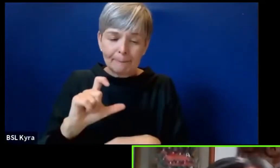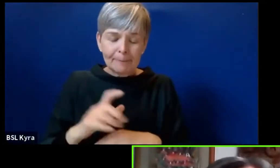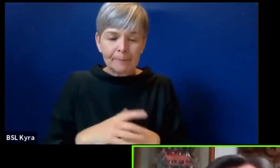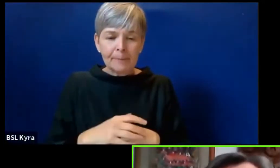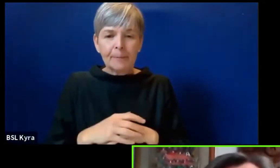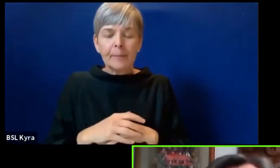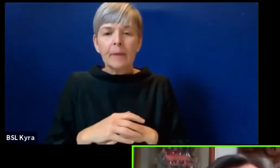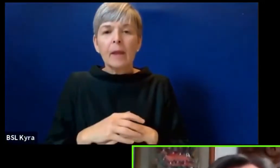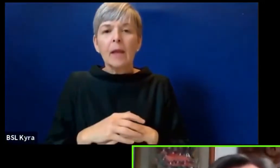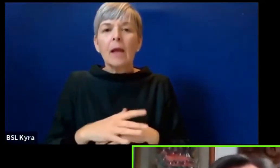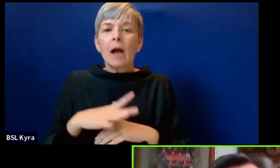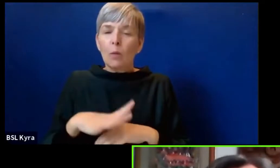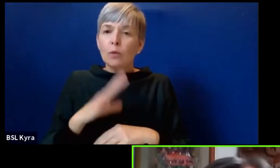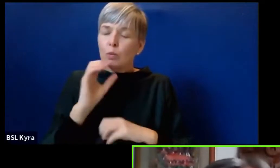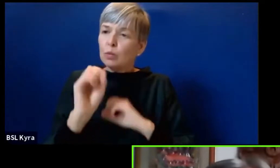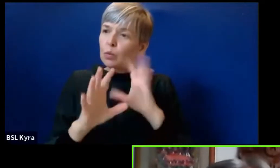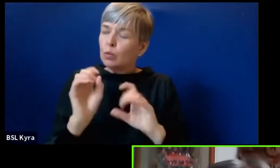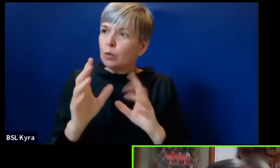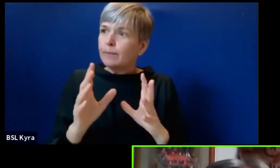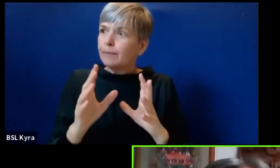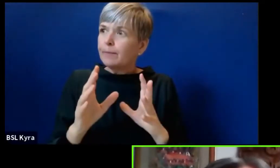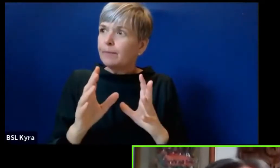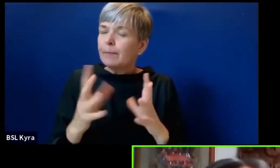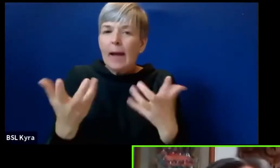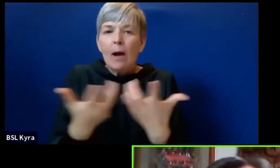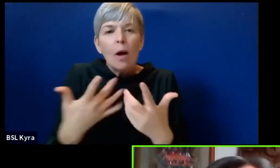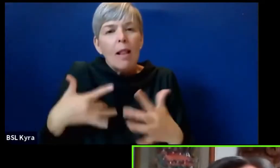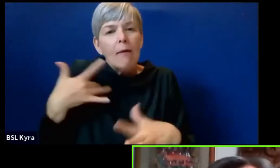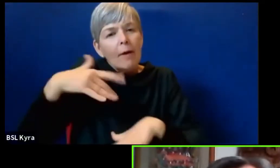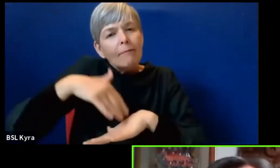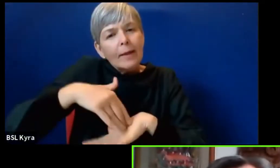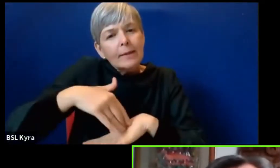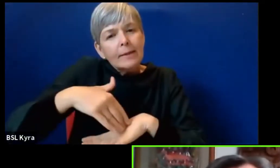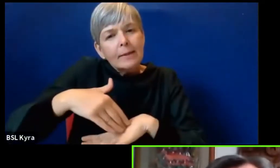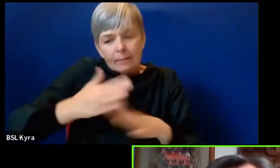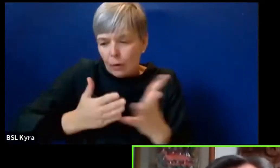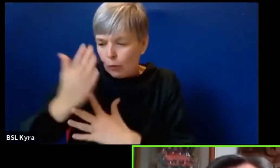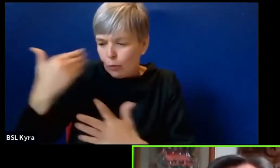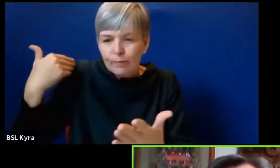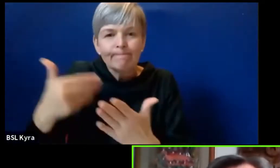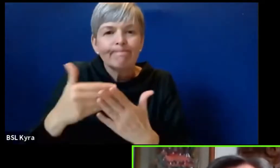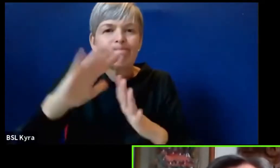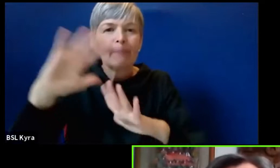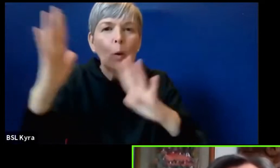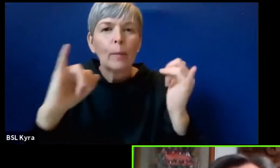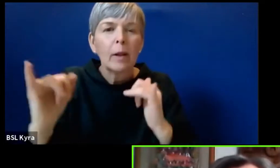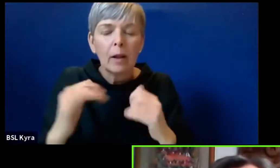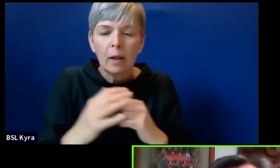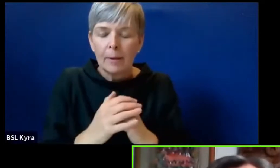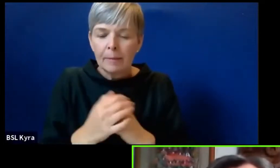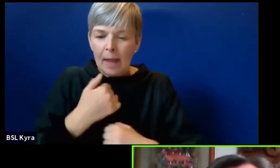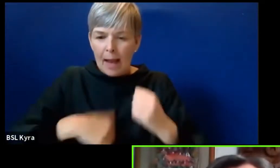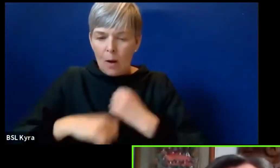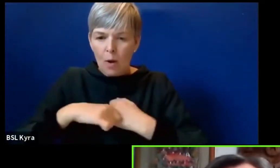Cuál es el momento que estamos viviendo frente a las políticas climáticas globales y cómo